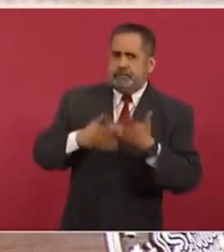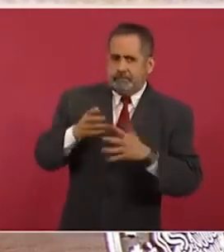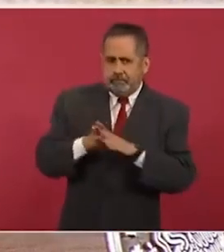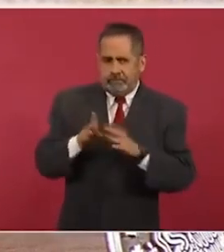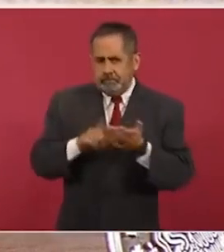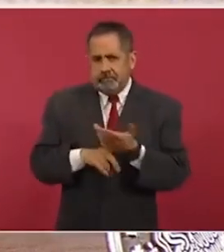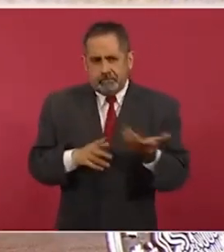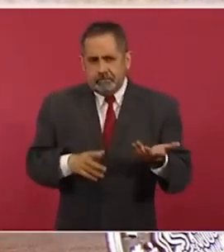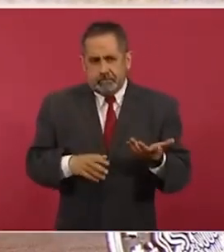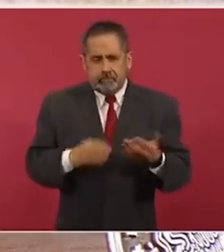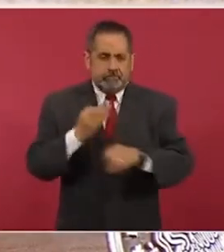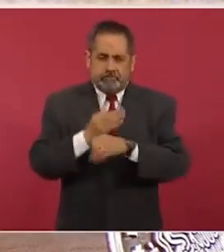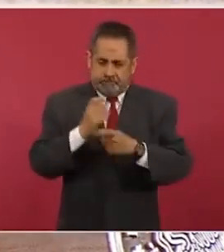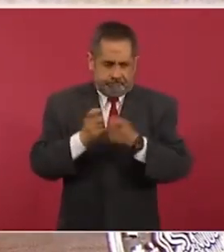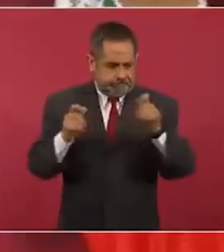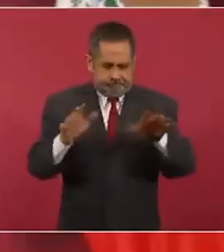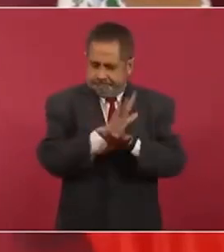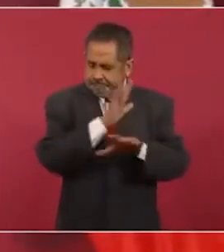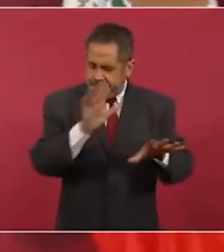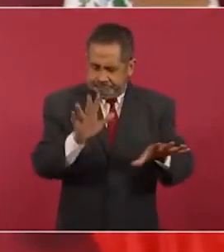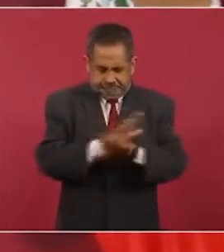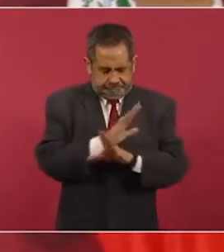están dando todos estos reacomodos